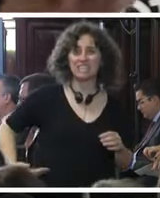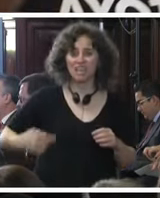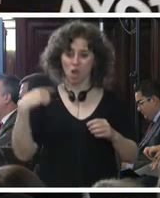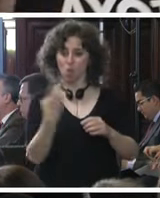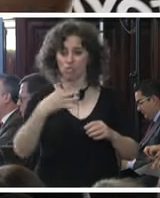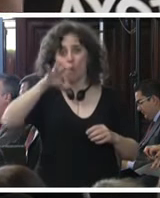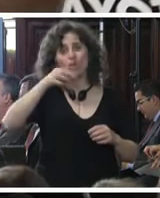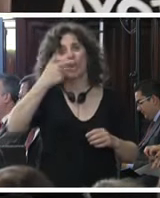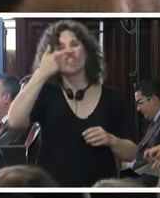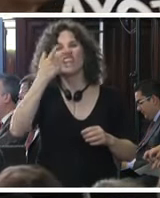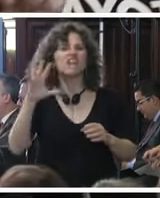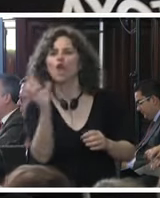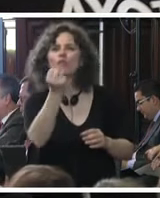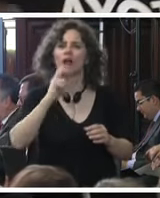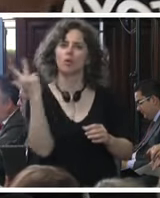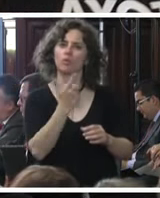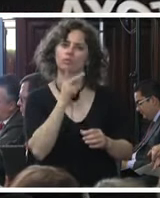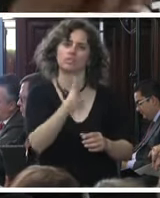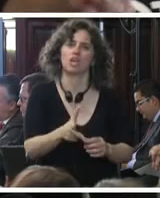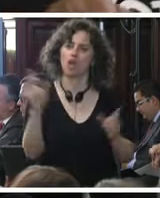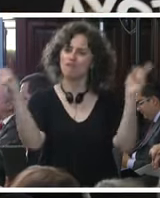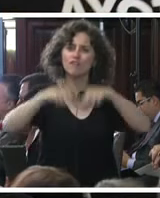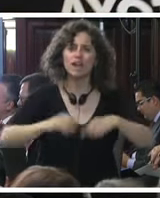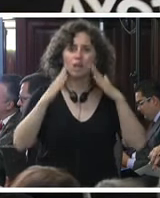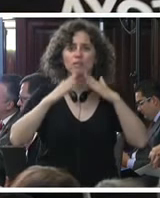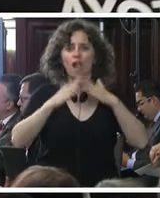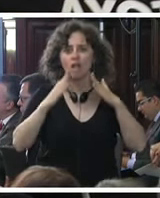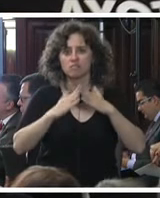es encontrar a nuestros hijos y regresar a casa